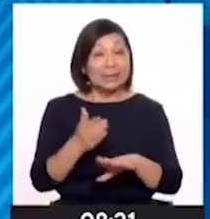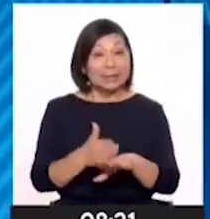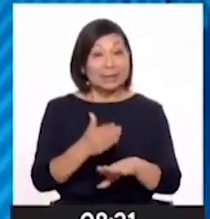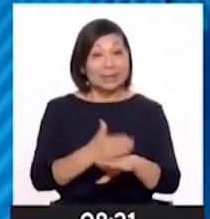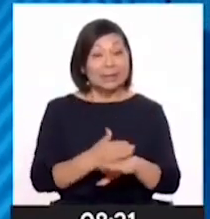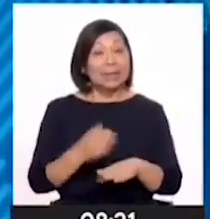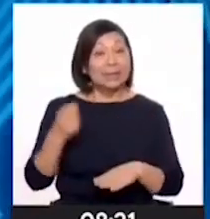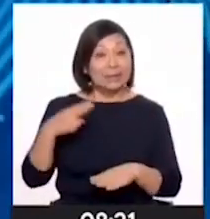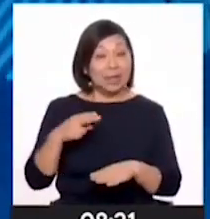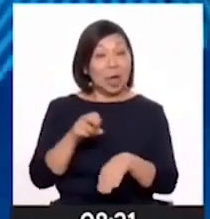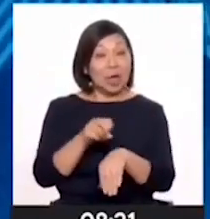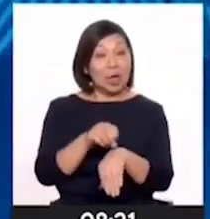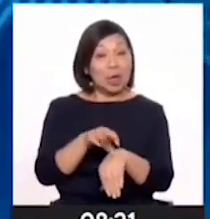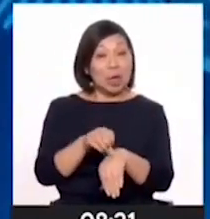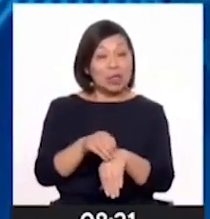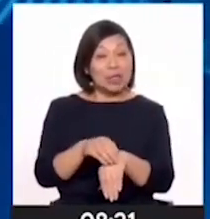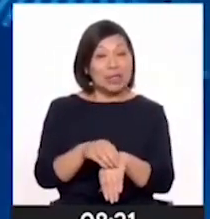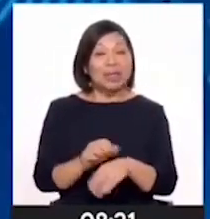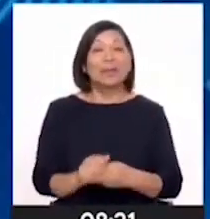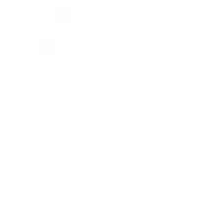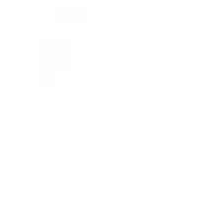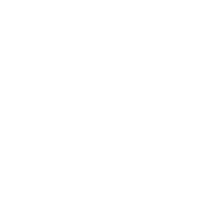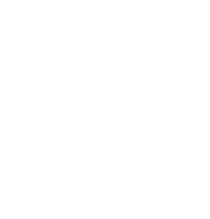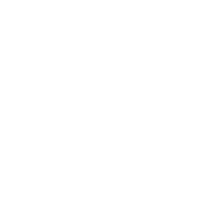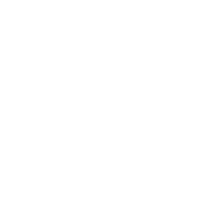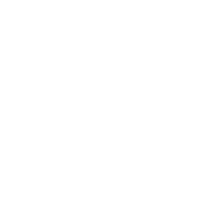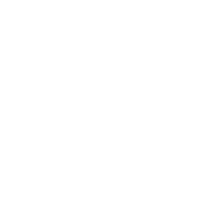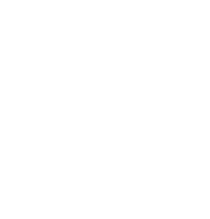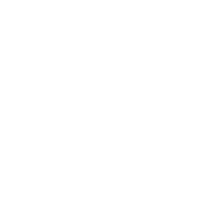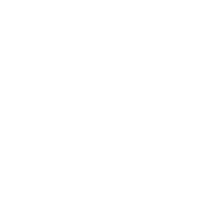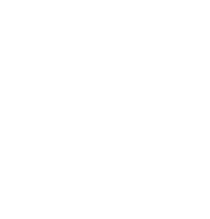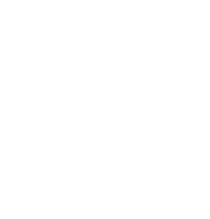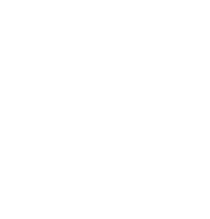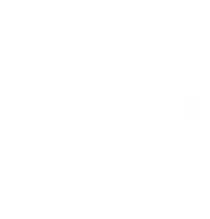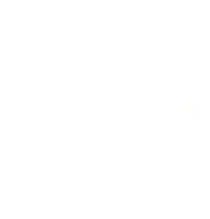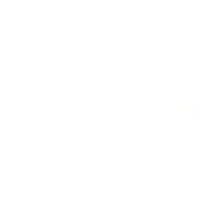de este segundo Consejo de Estados Regional. Gracias.